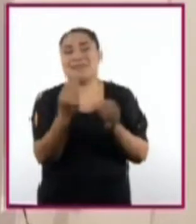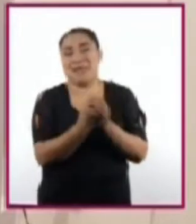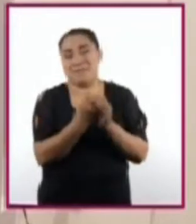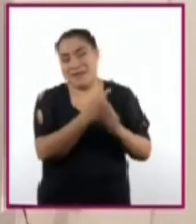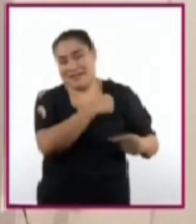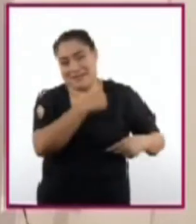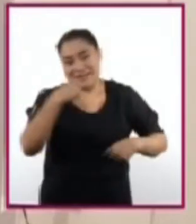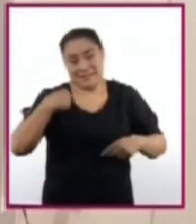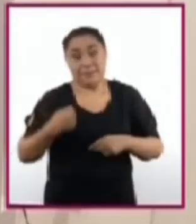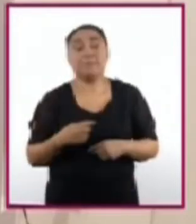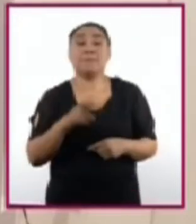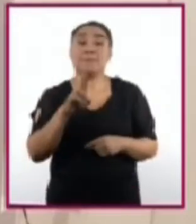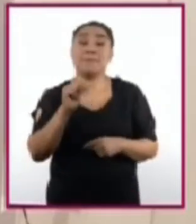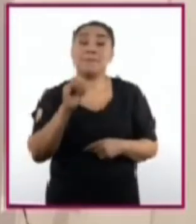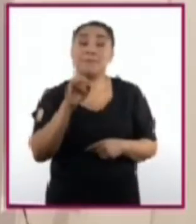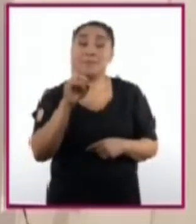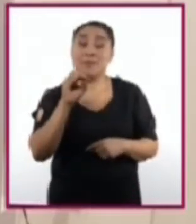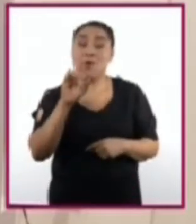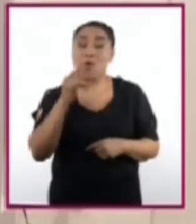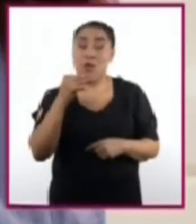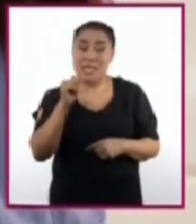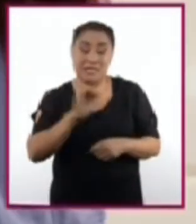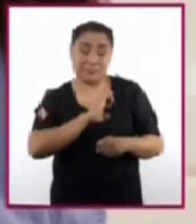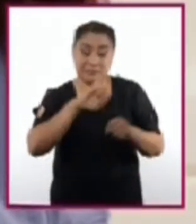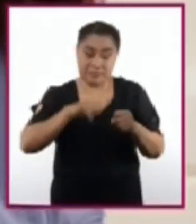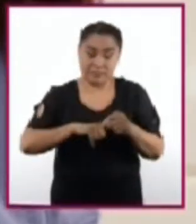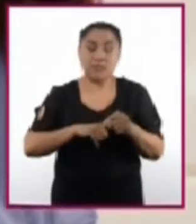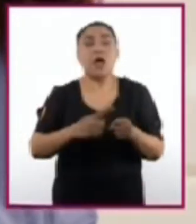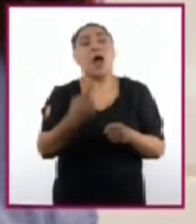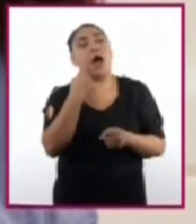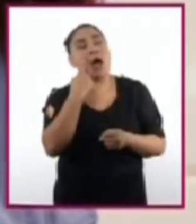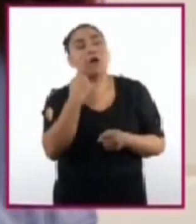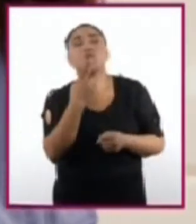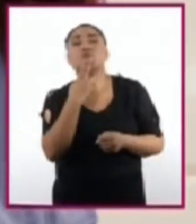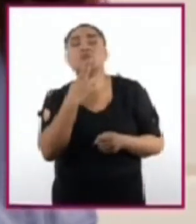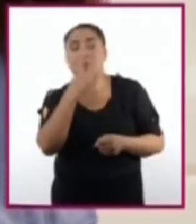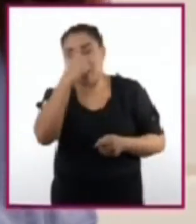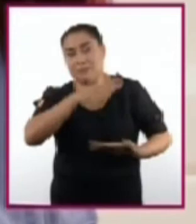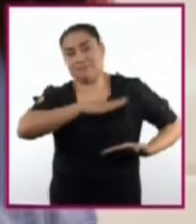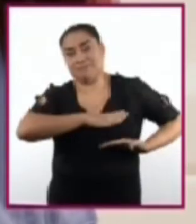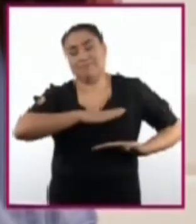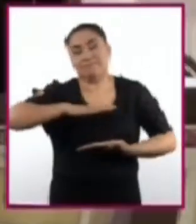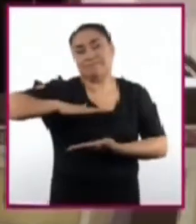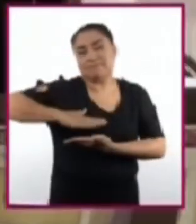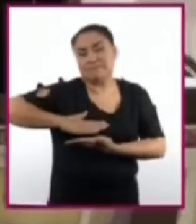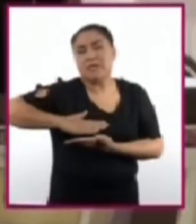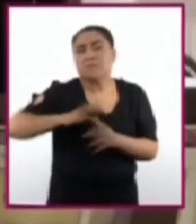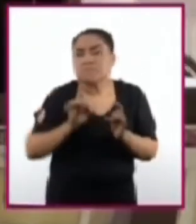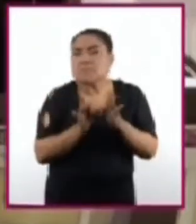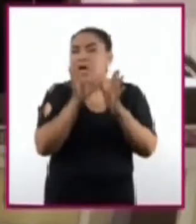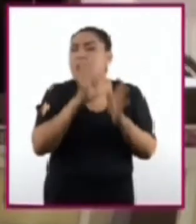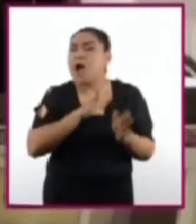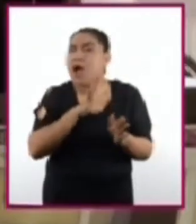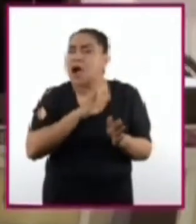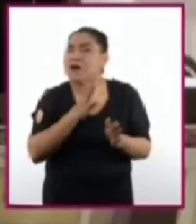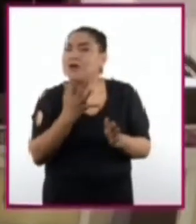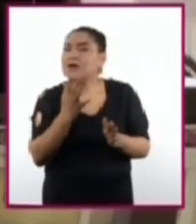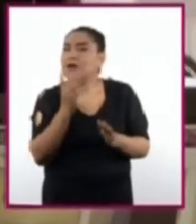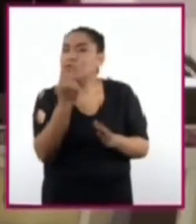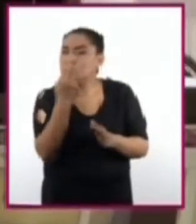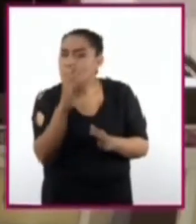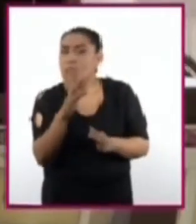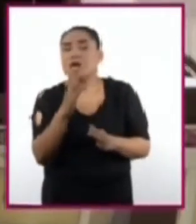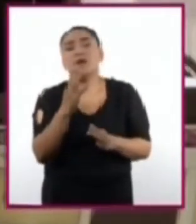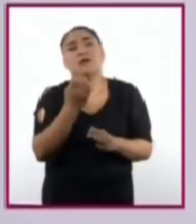En la radiología especializada, se utilizan en las mamografías para diagnosticar lesiones mamarias benignas y